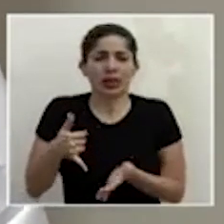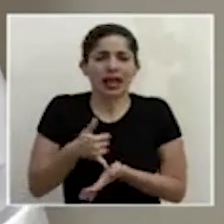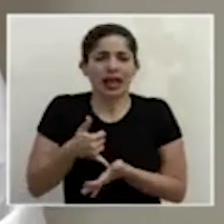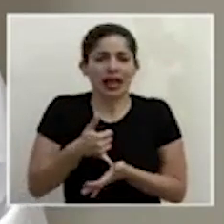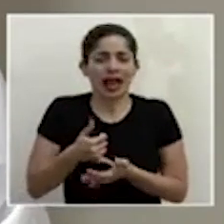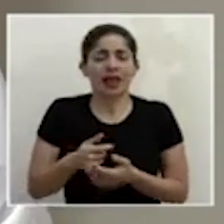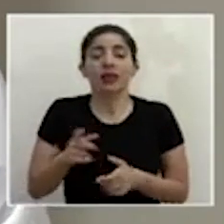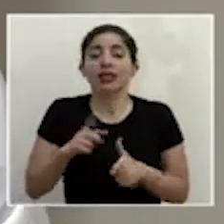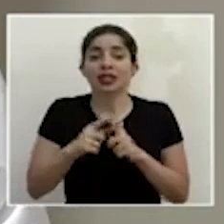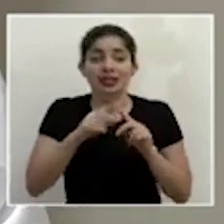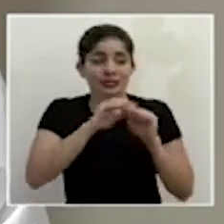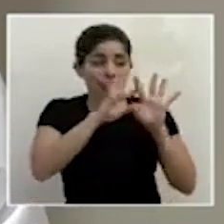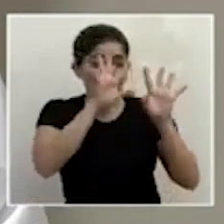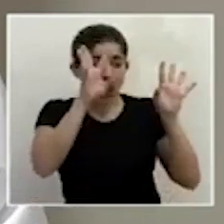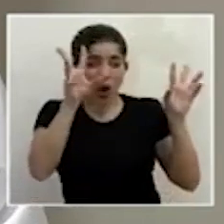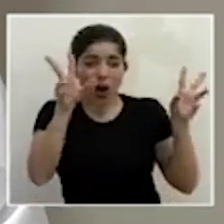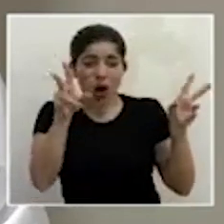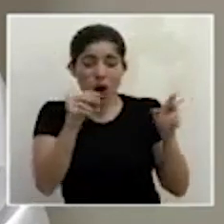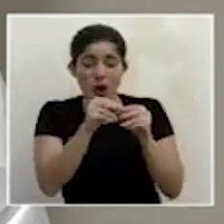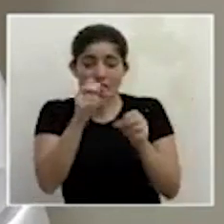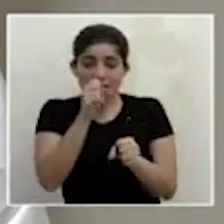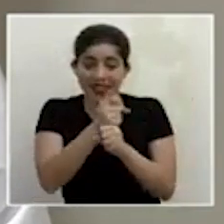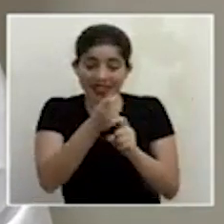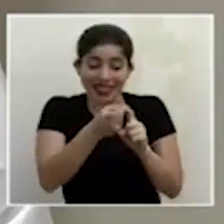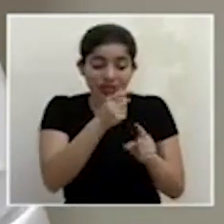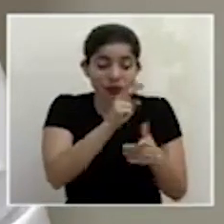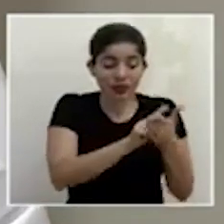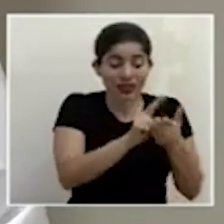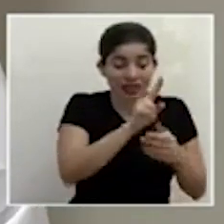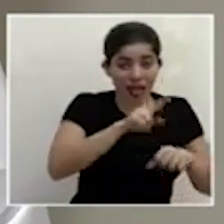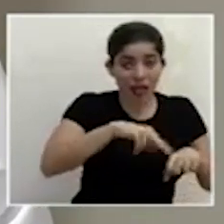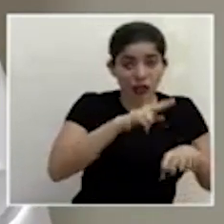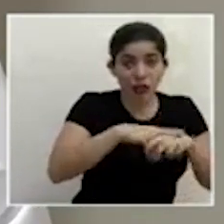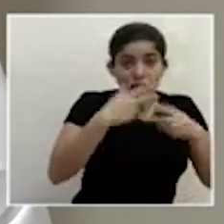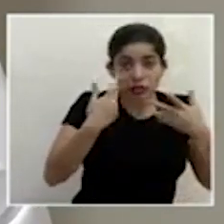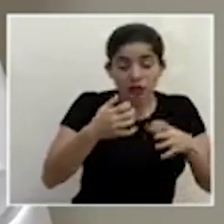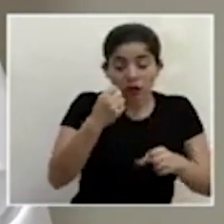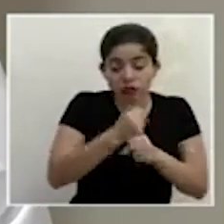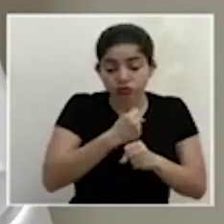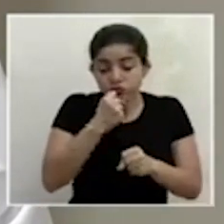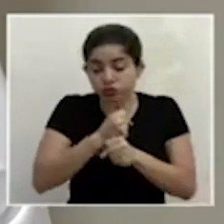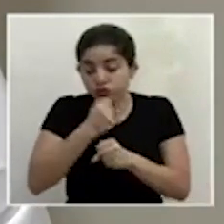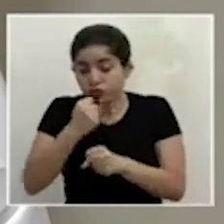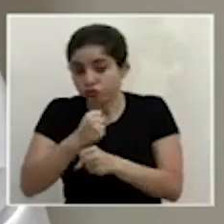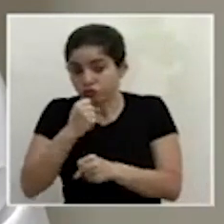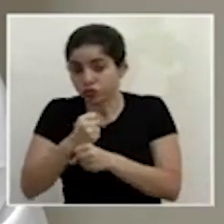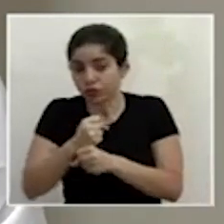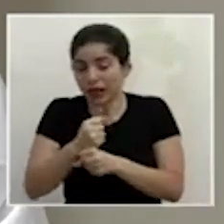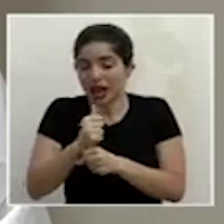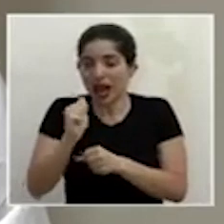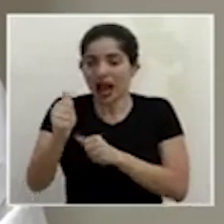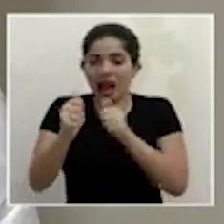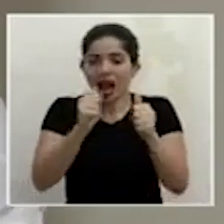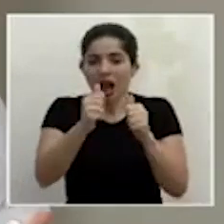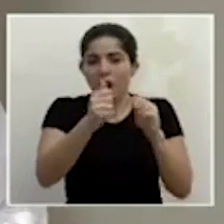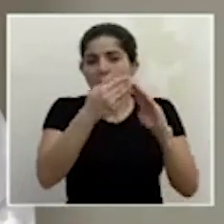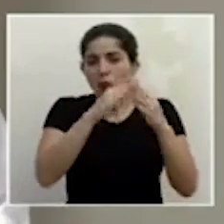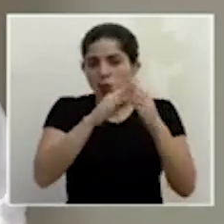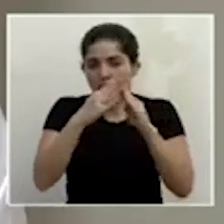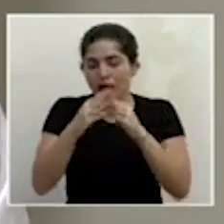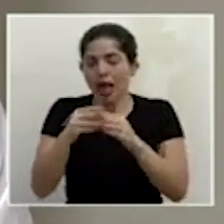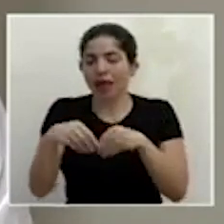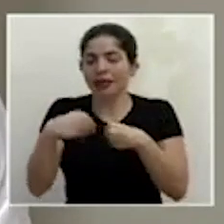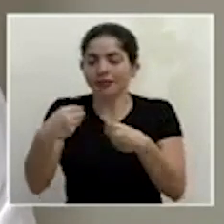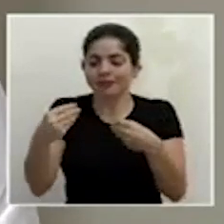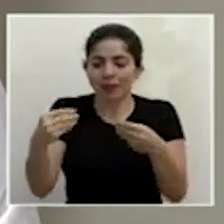y todo el trabajo que desde la Universidad Nacional también se ha venido desarrollando y trabajando en las comunidades con la entrega de